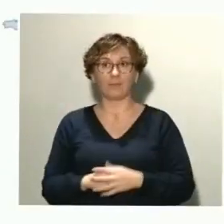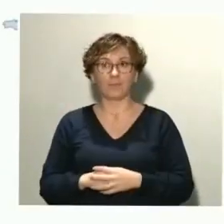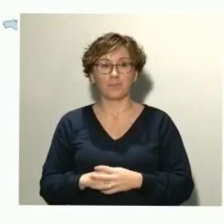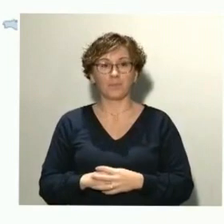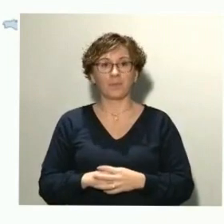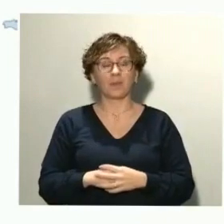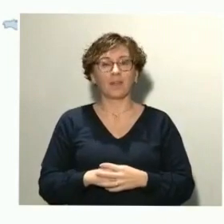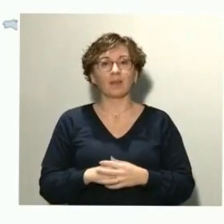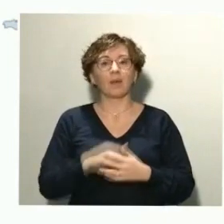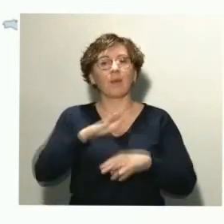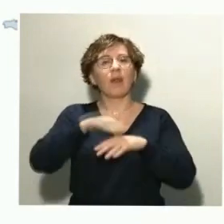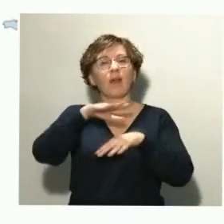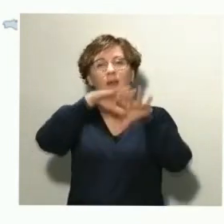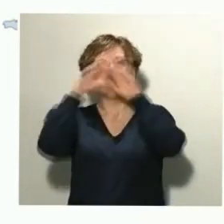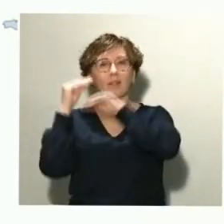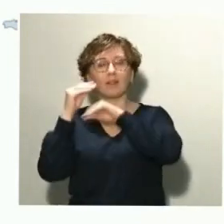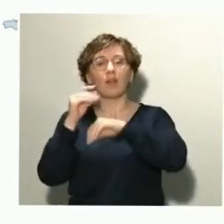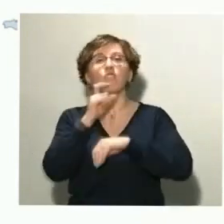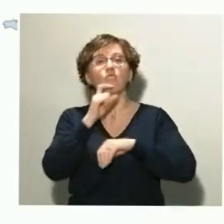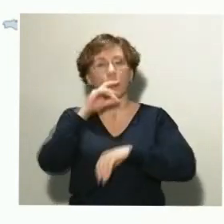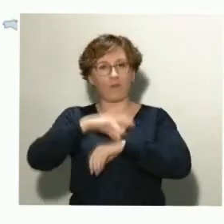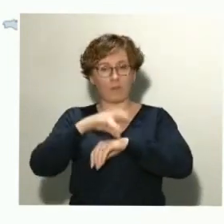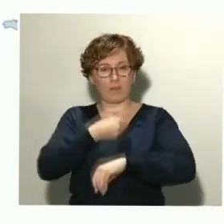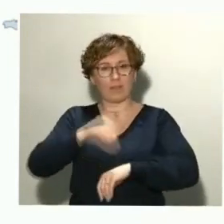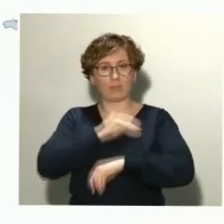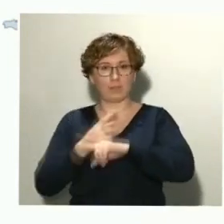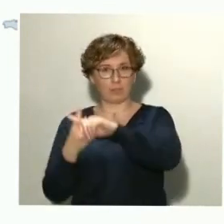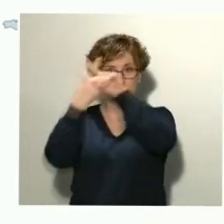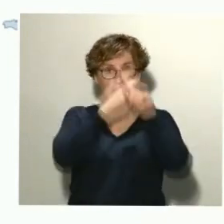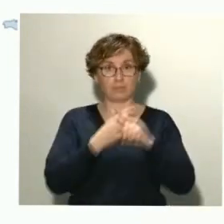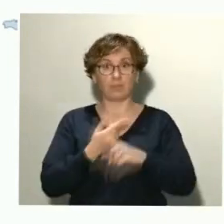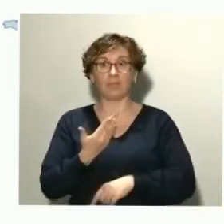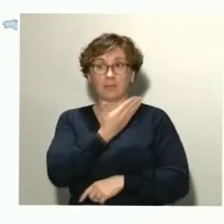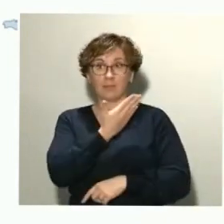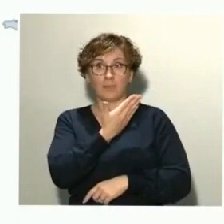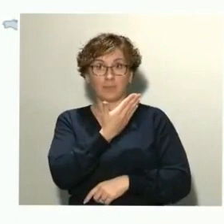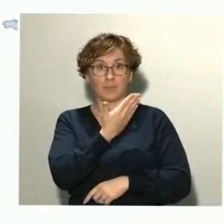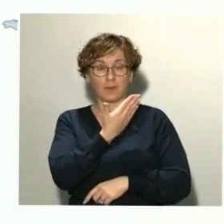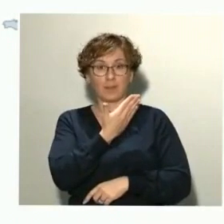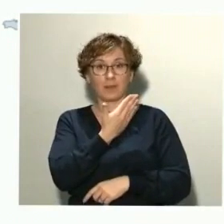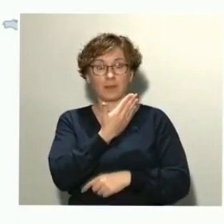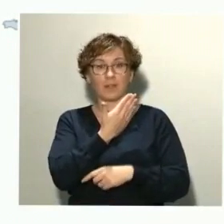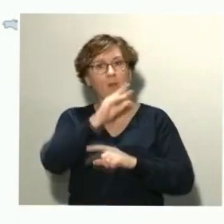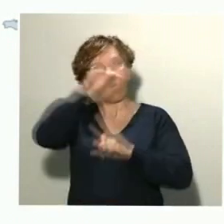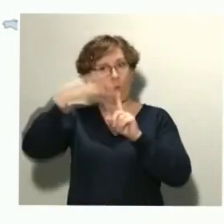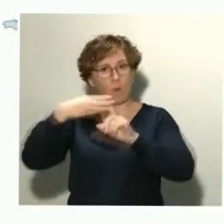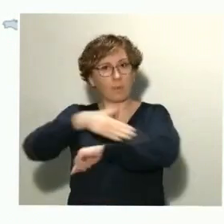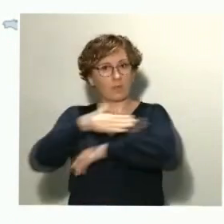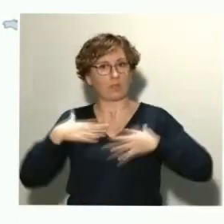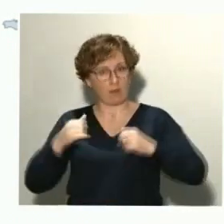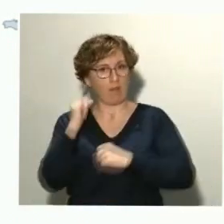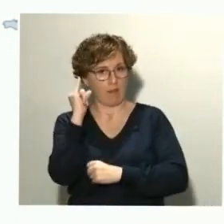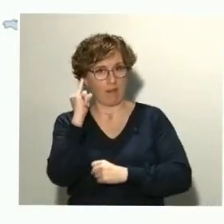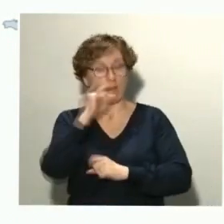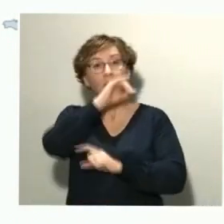distribución de la enfermedad en España. Este mapa muestra, este mapa está disponible en la página web del Ministerio de Sanidad. Es un mapa que